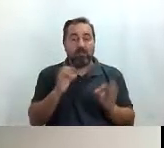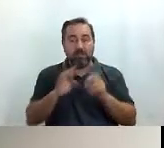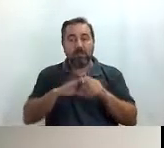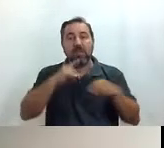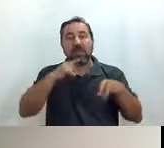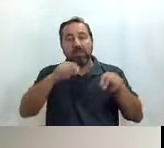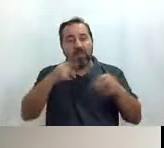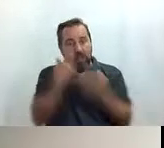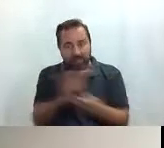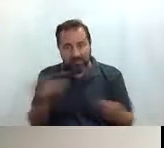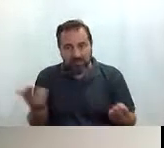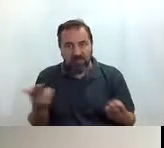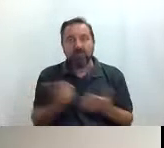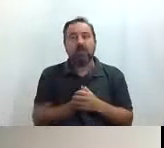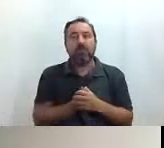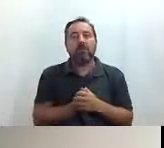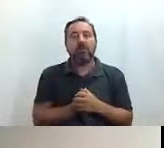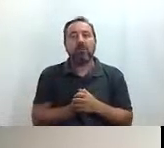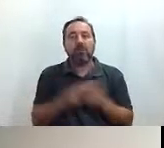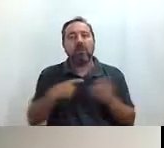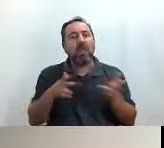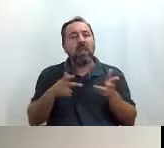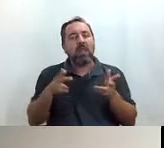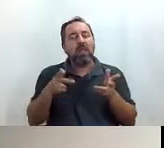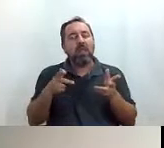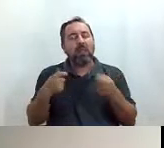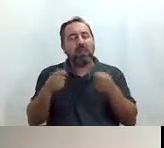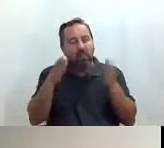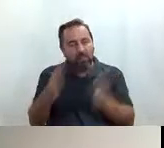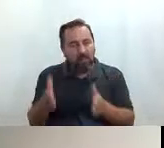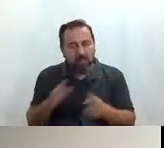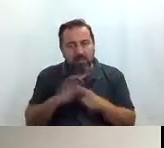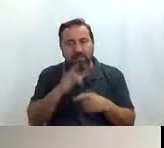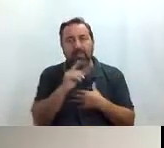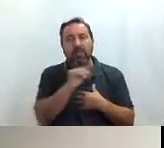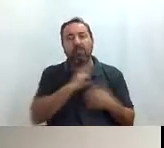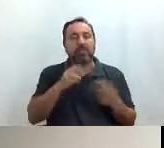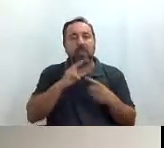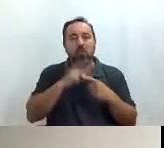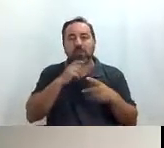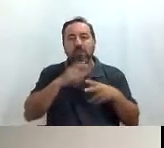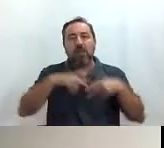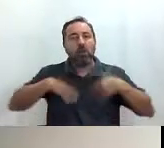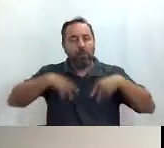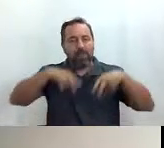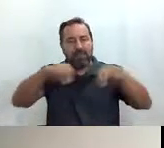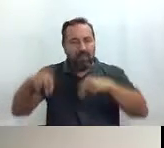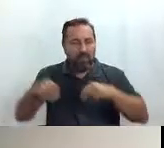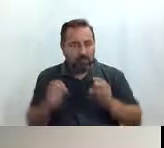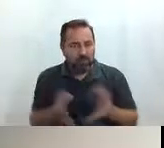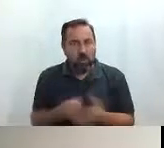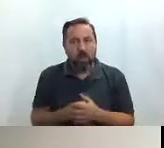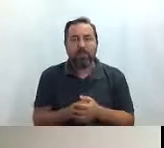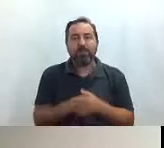a la vista pues en la tienda tenemos las casetas expuestas como si fuesen tendederos de ropa o la cara